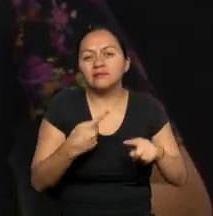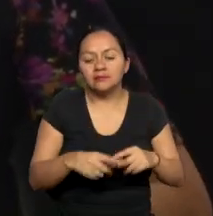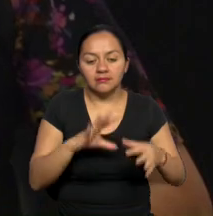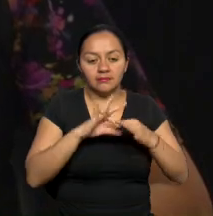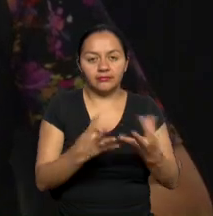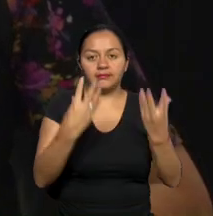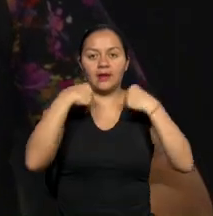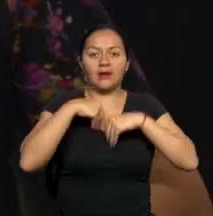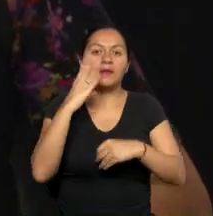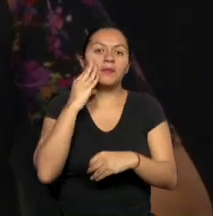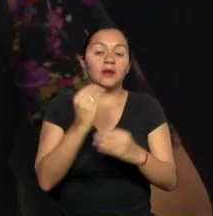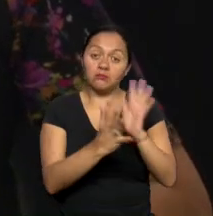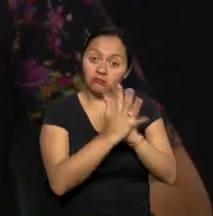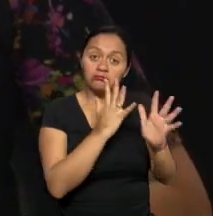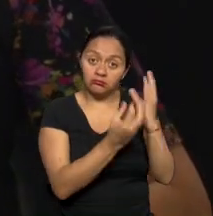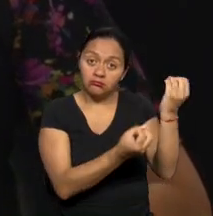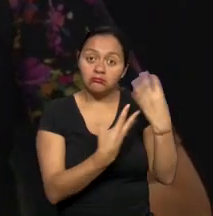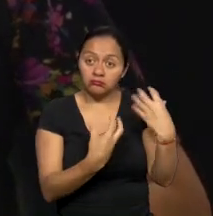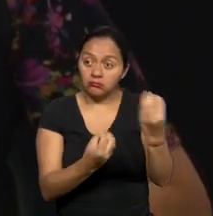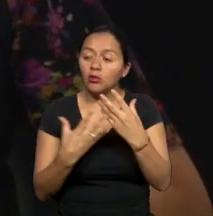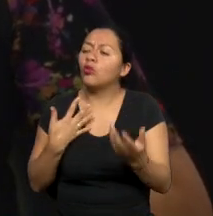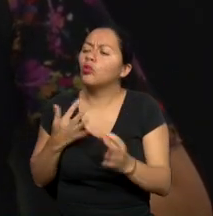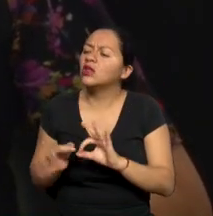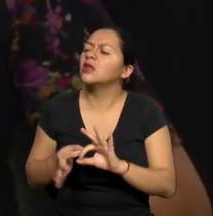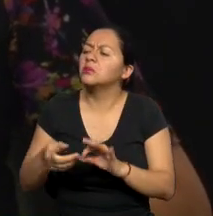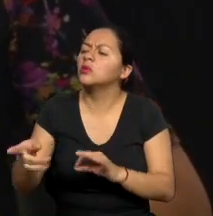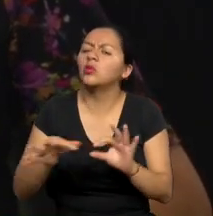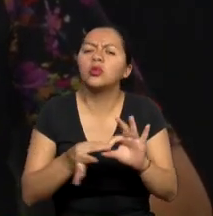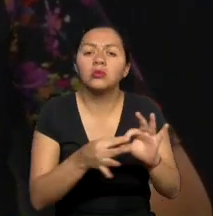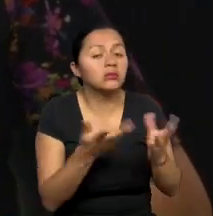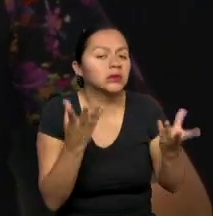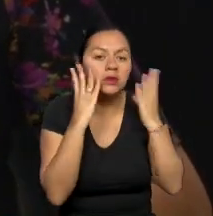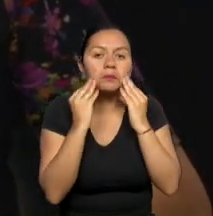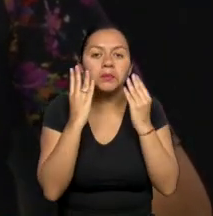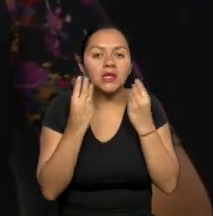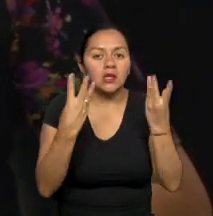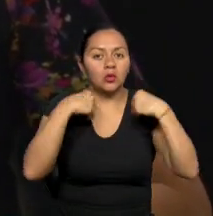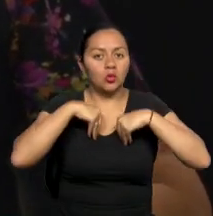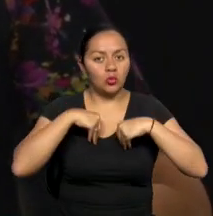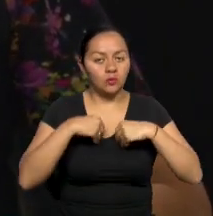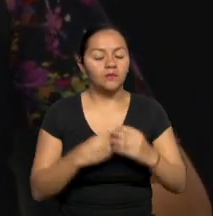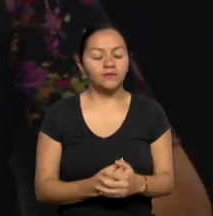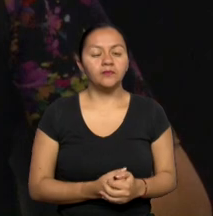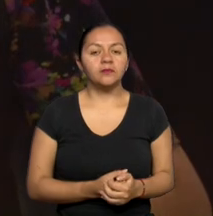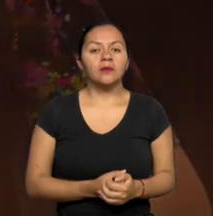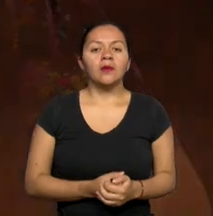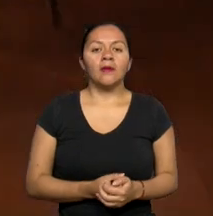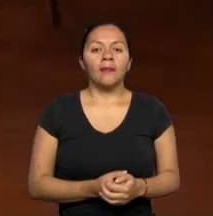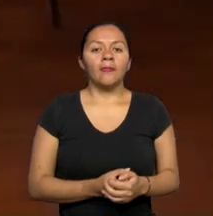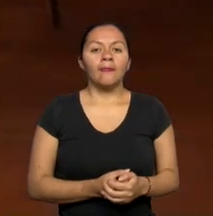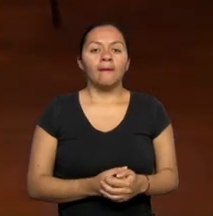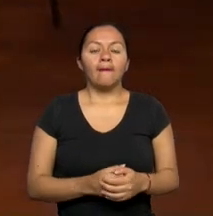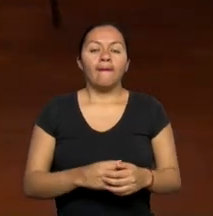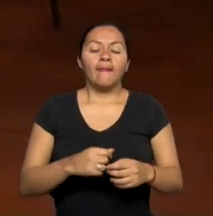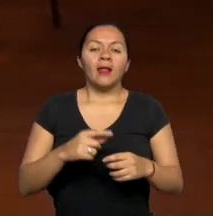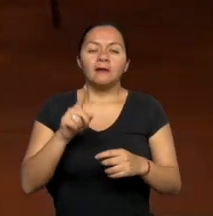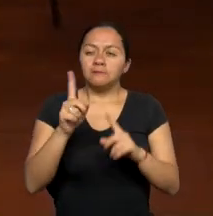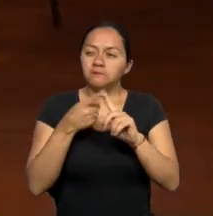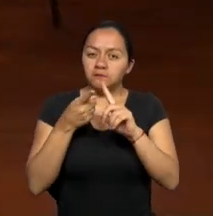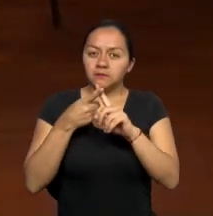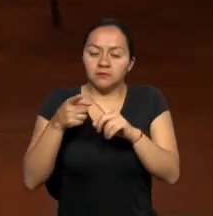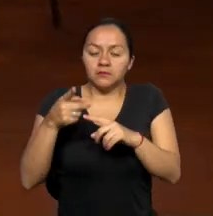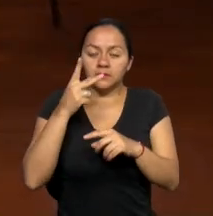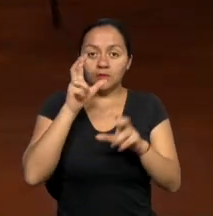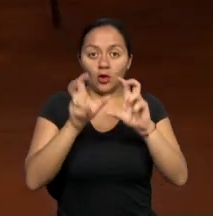así nos han contado cómo nacieron los intérpretes de lengua de señas. Hay algo importante que nosotros observamos. El